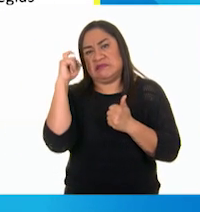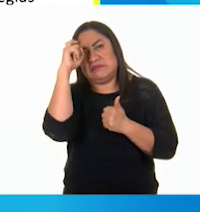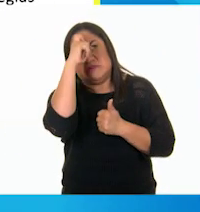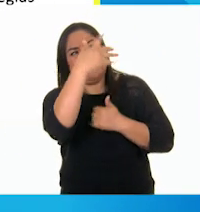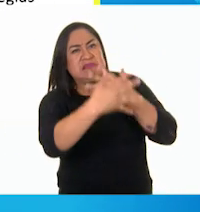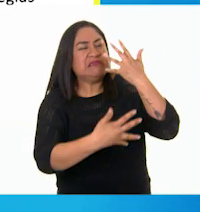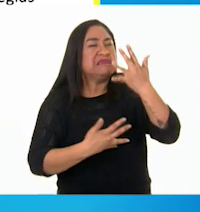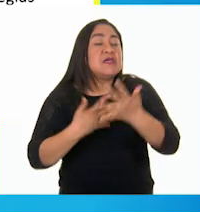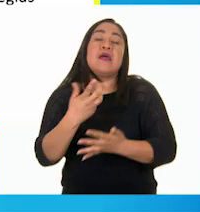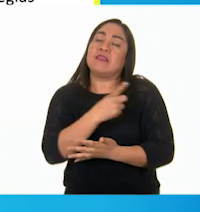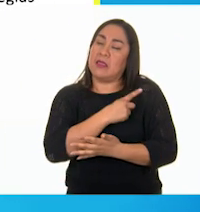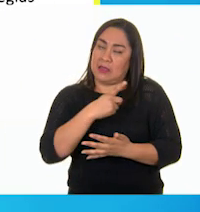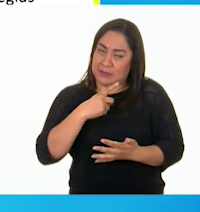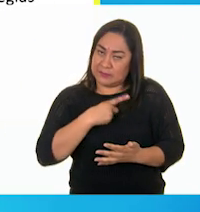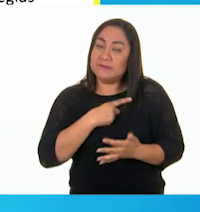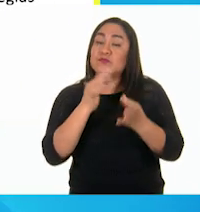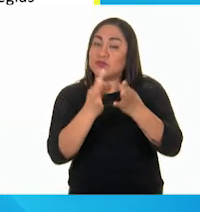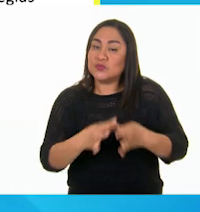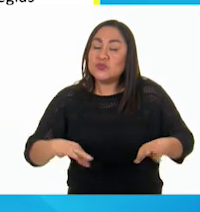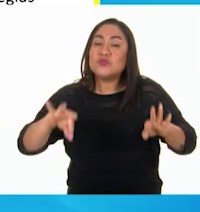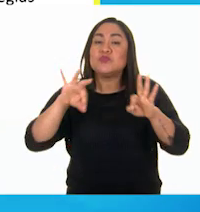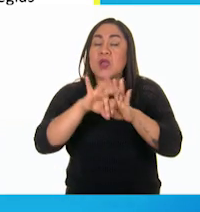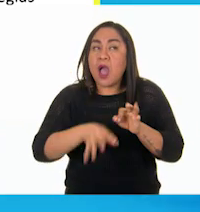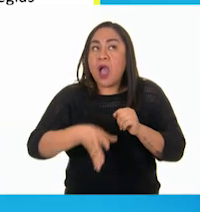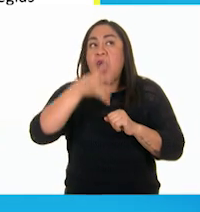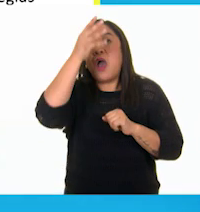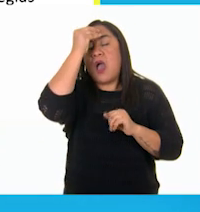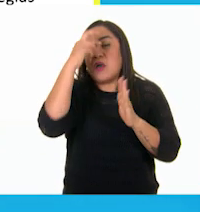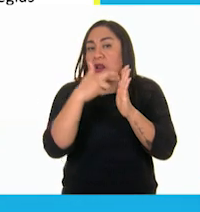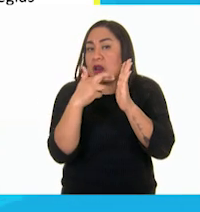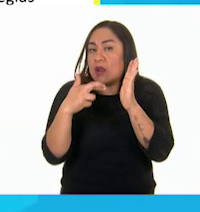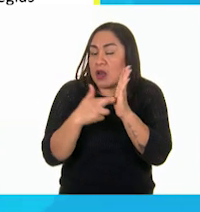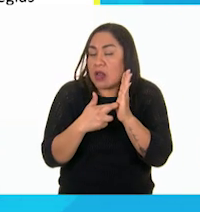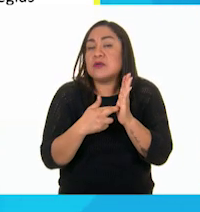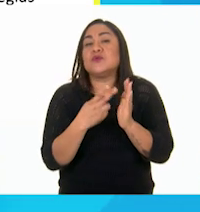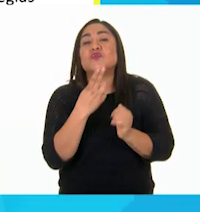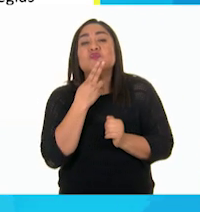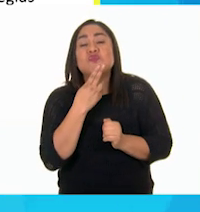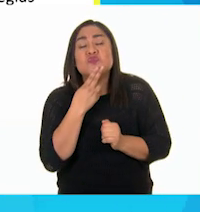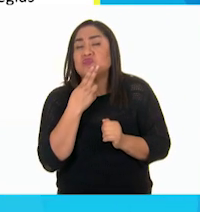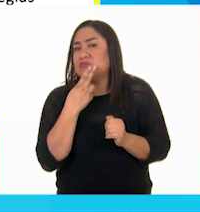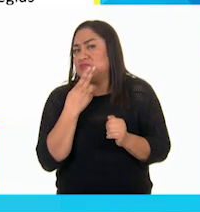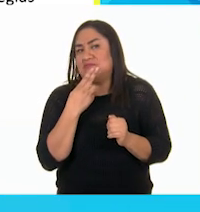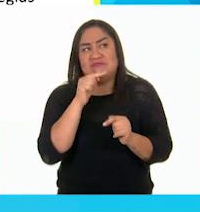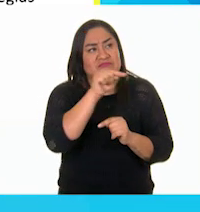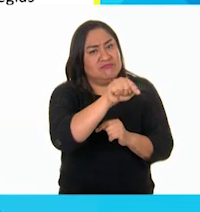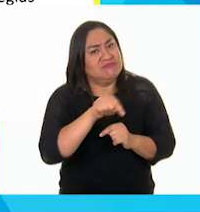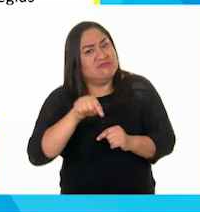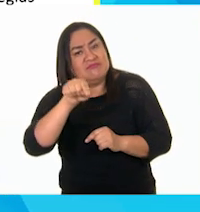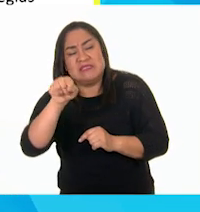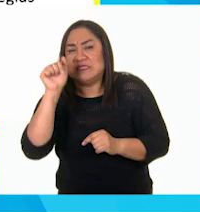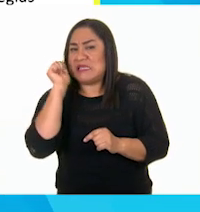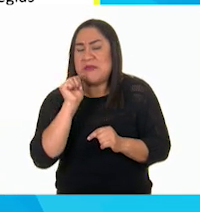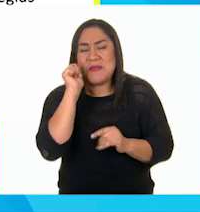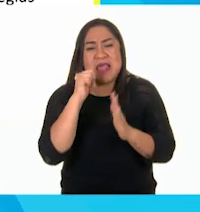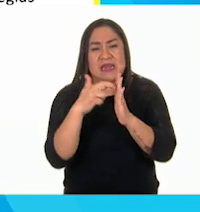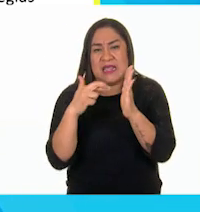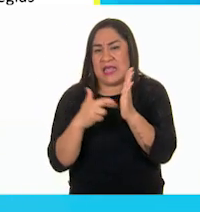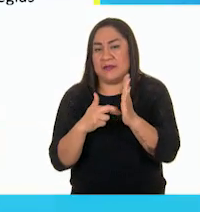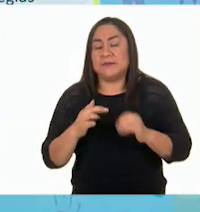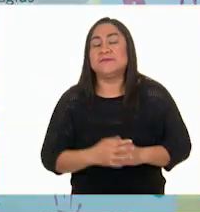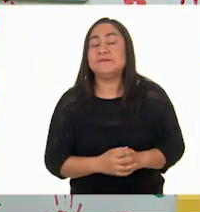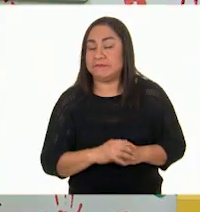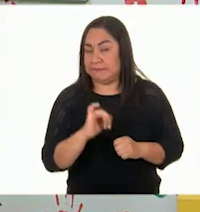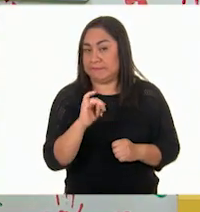Entonces debemos aprender la importancia y beneficios que nos da el respetar las reglas en todas partes, Gloria. Sí. Así es.